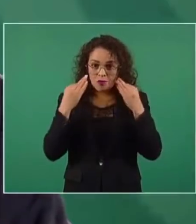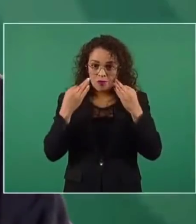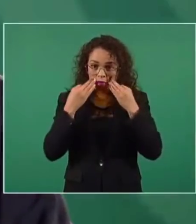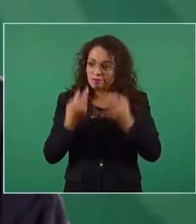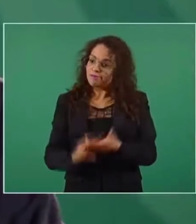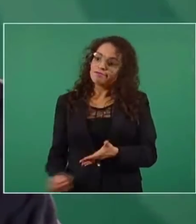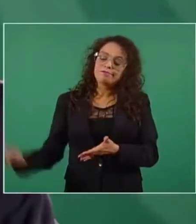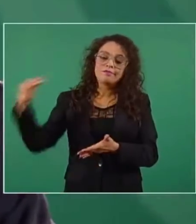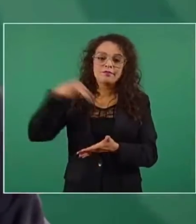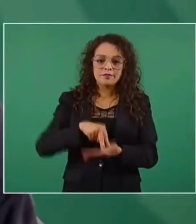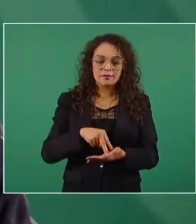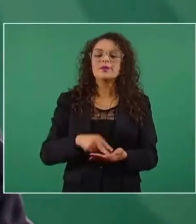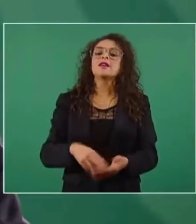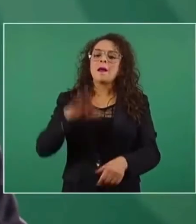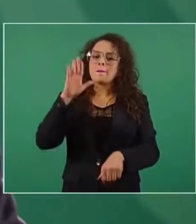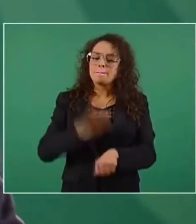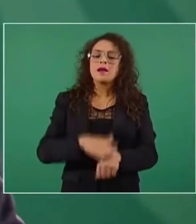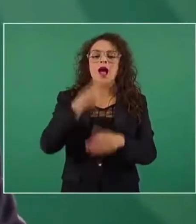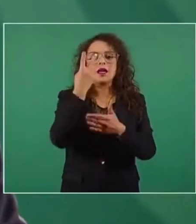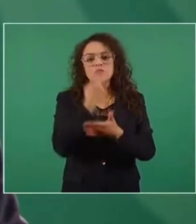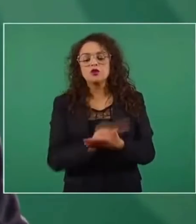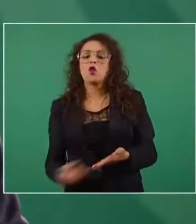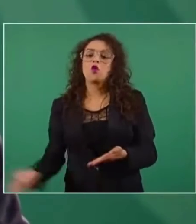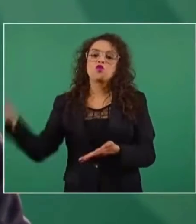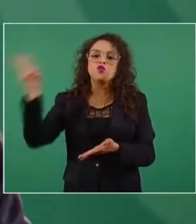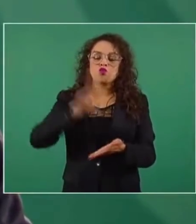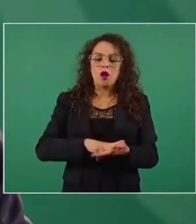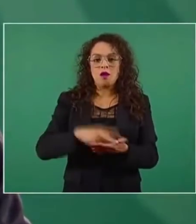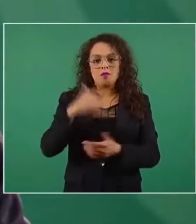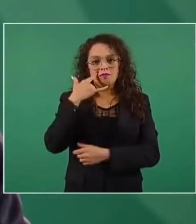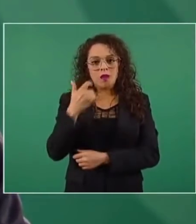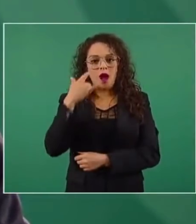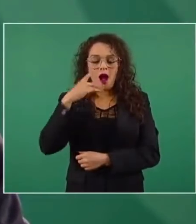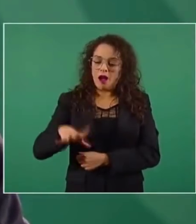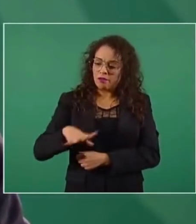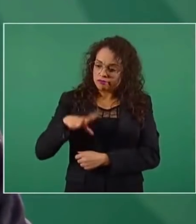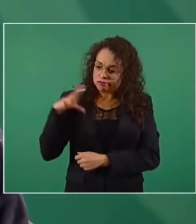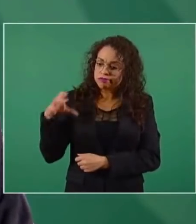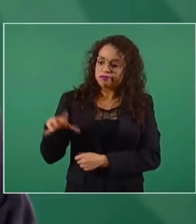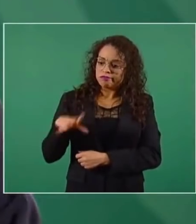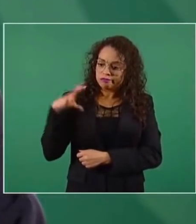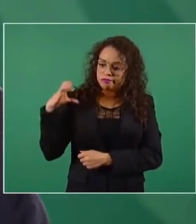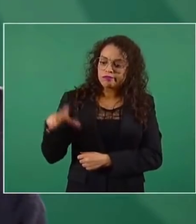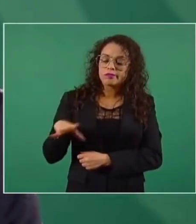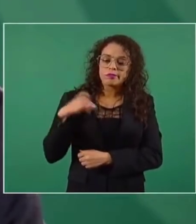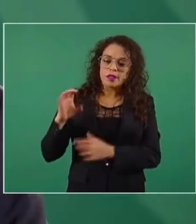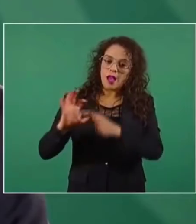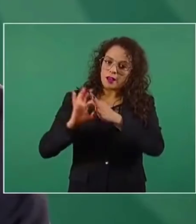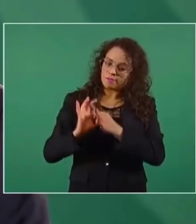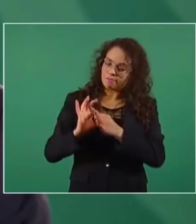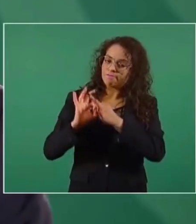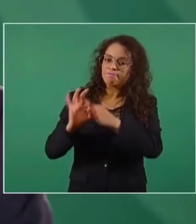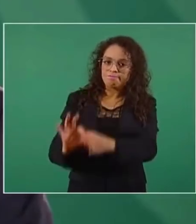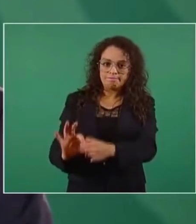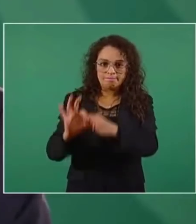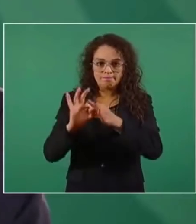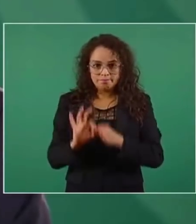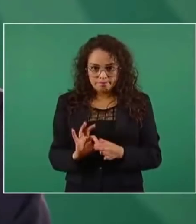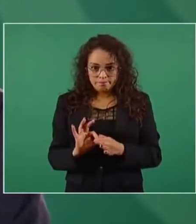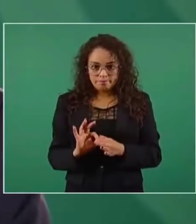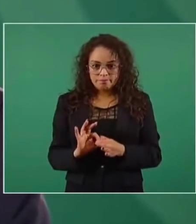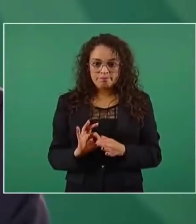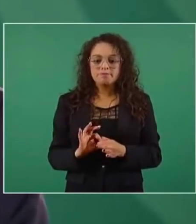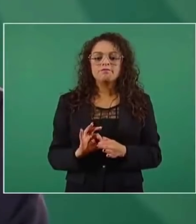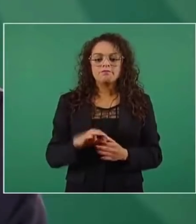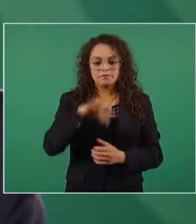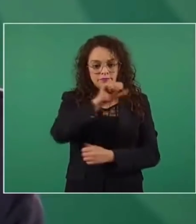CENTE redoblará esfuerzos y generará la sinergia necesaria tanto con las secretarías de